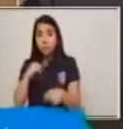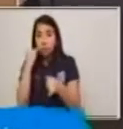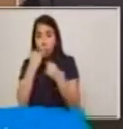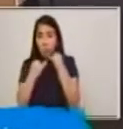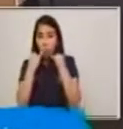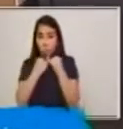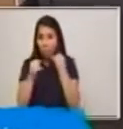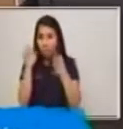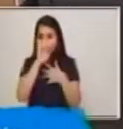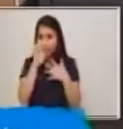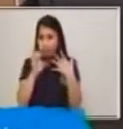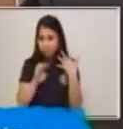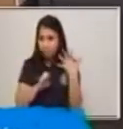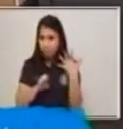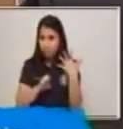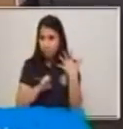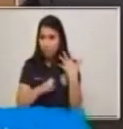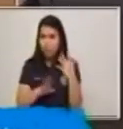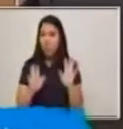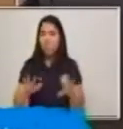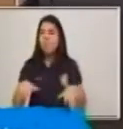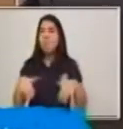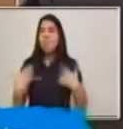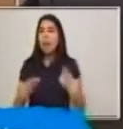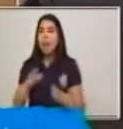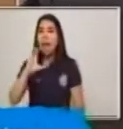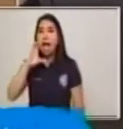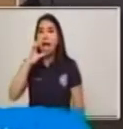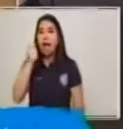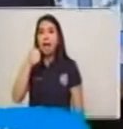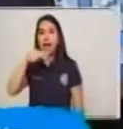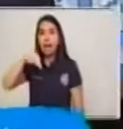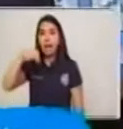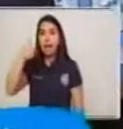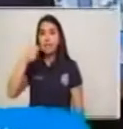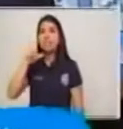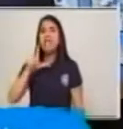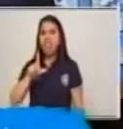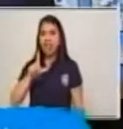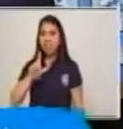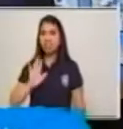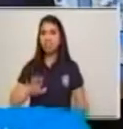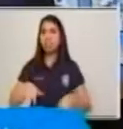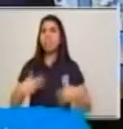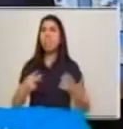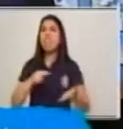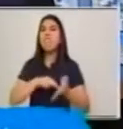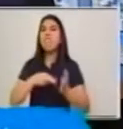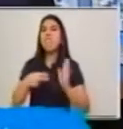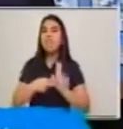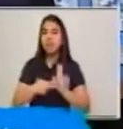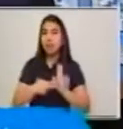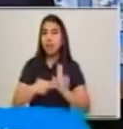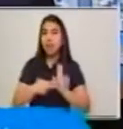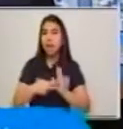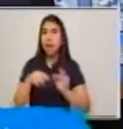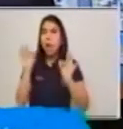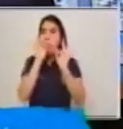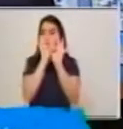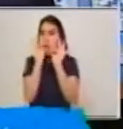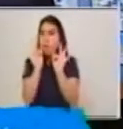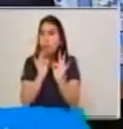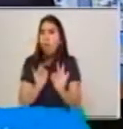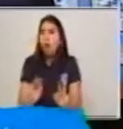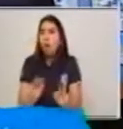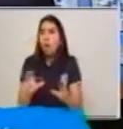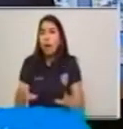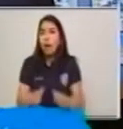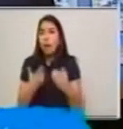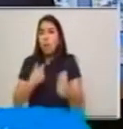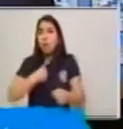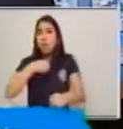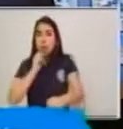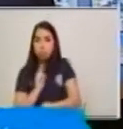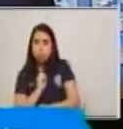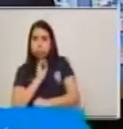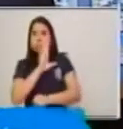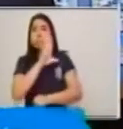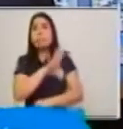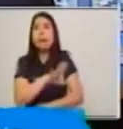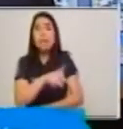Y el canal es el medio por el cual se envía el mensaje.